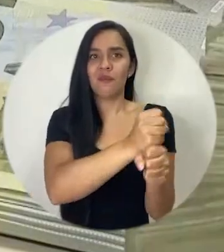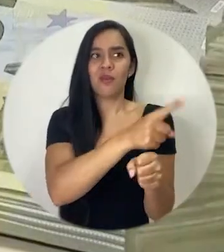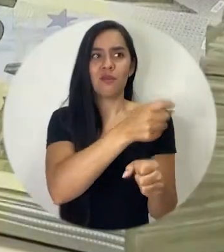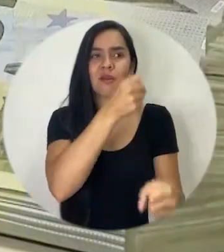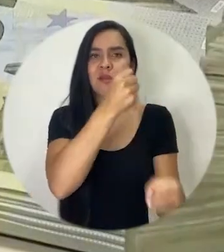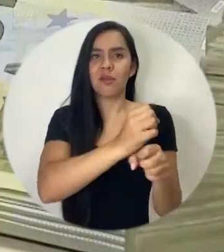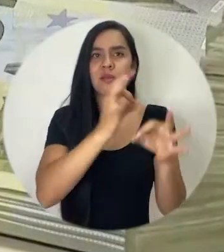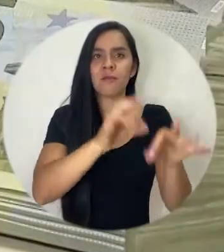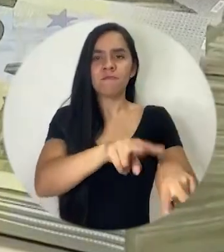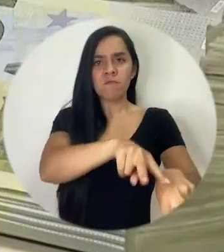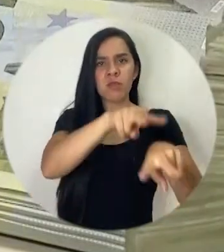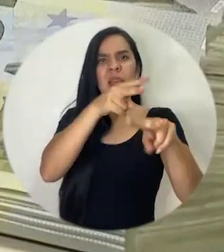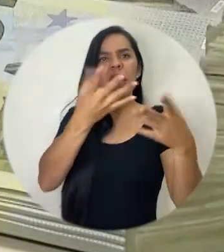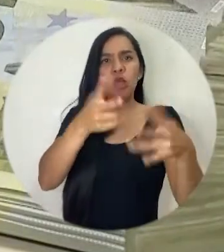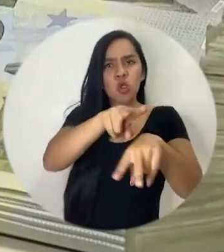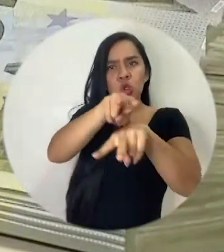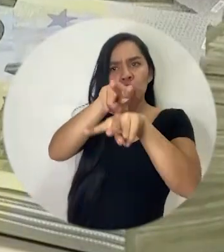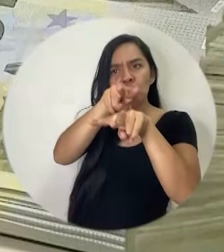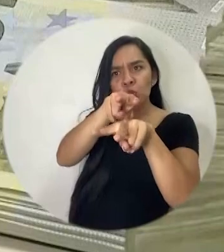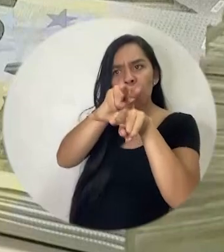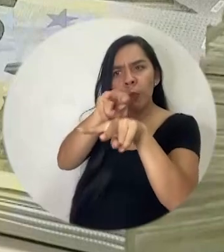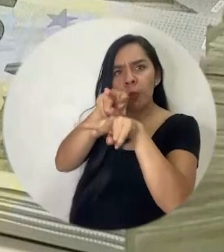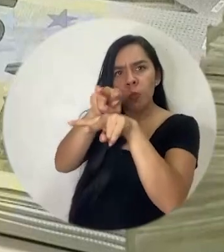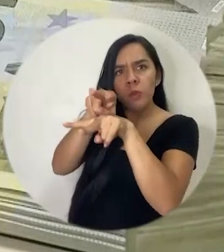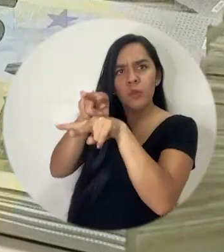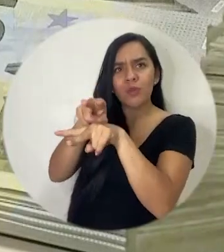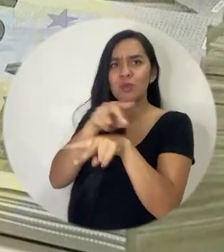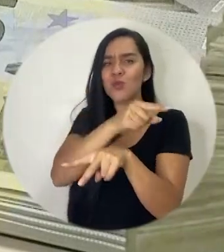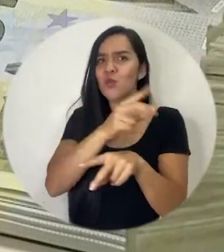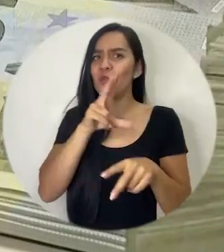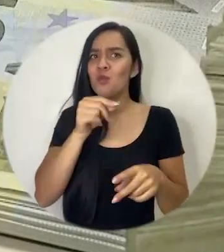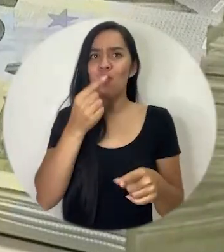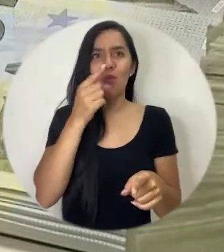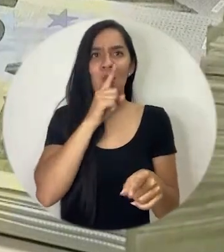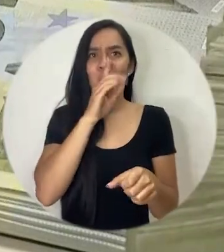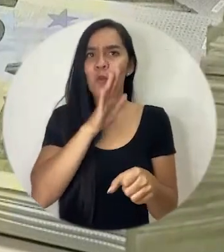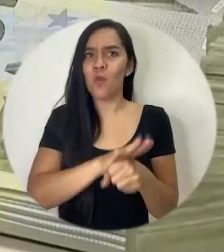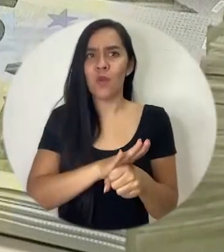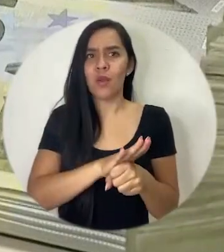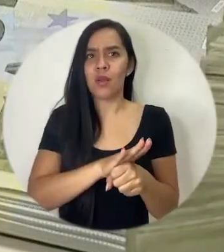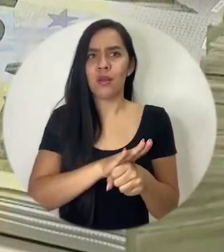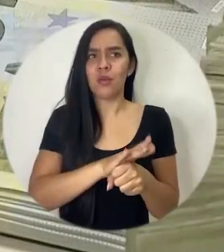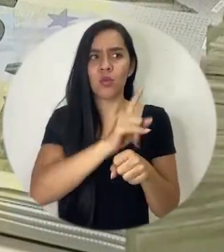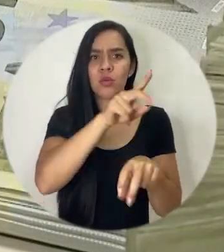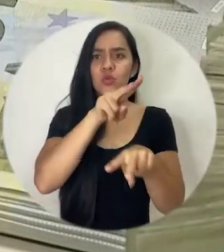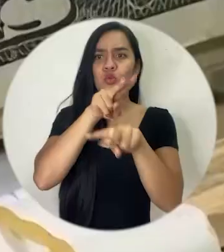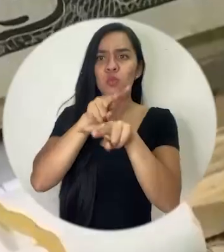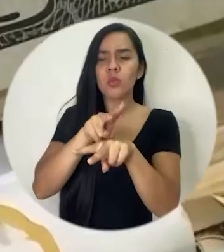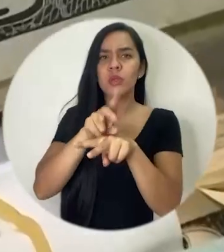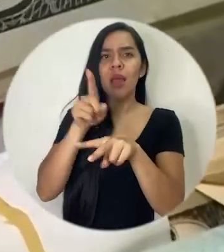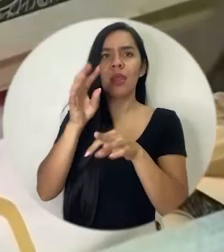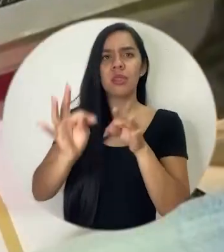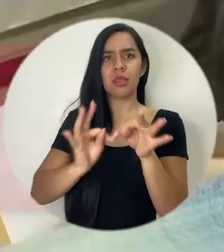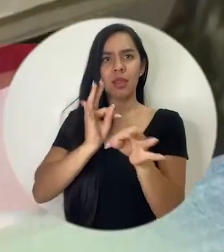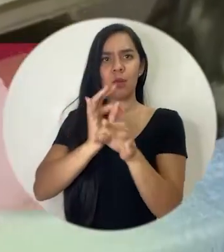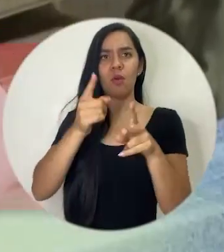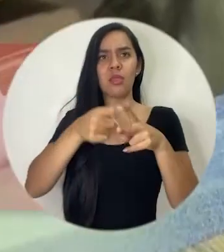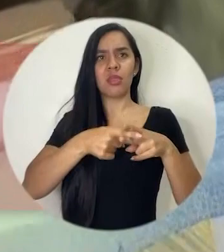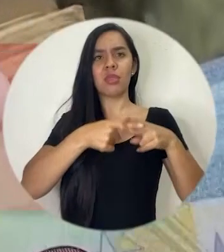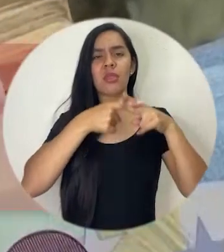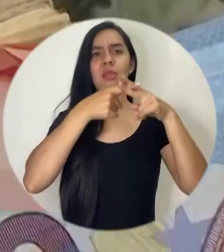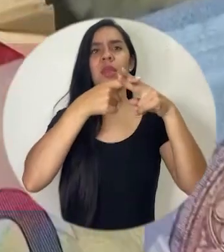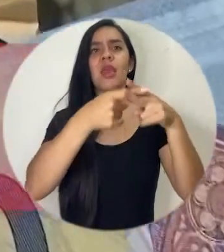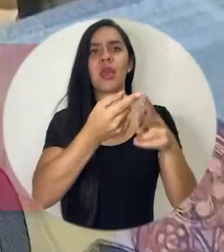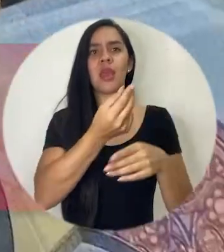en la supervisión de este tipo de actividades de crédito entre formal e